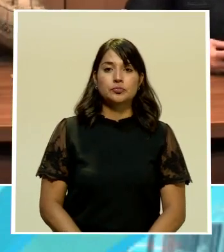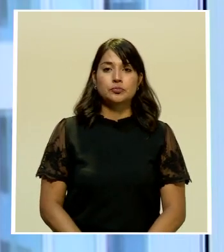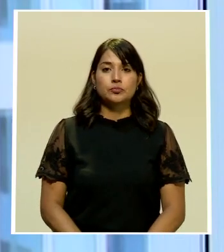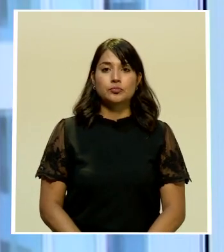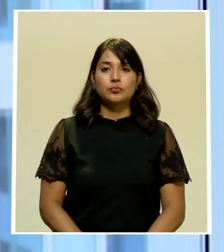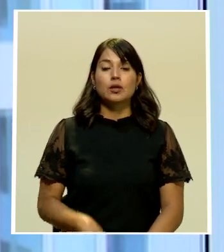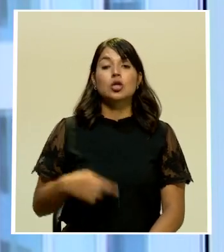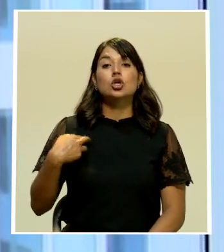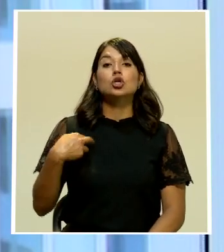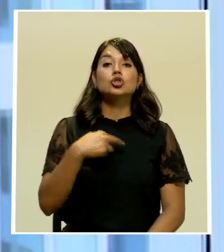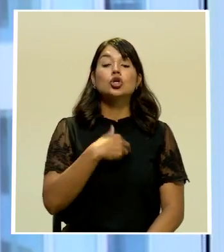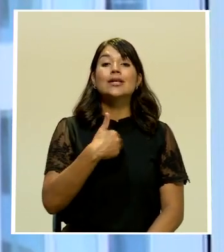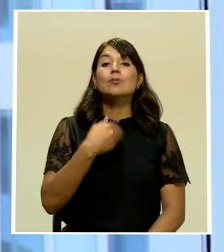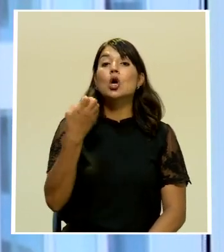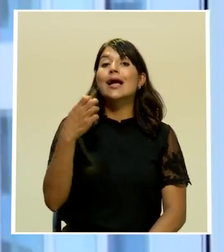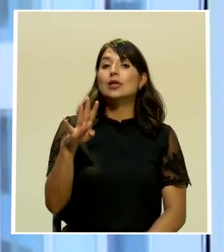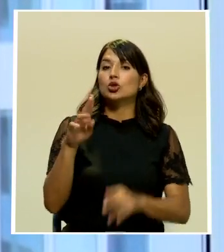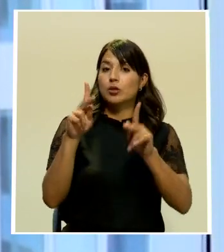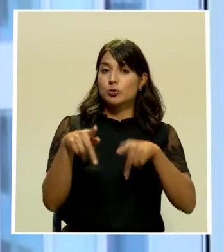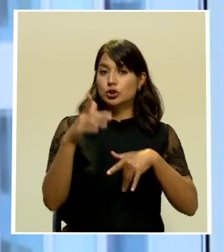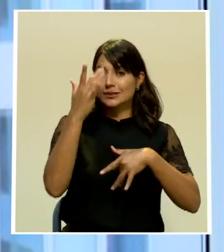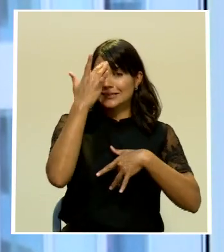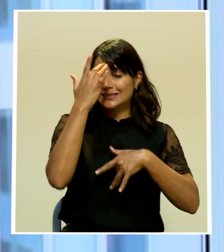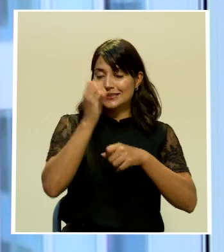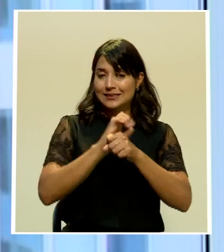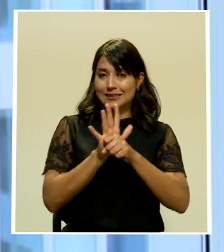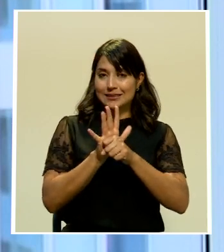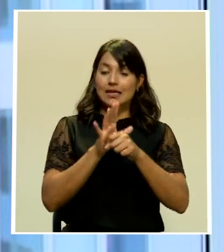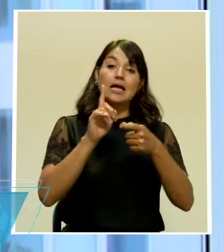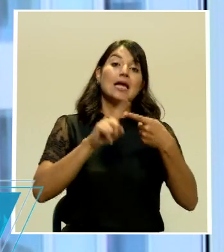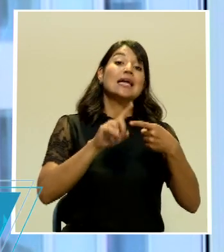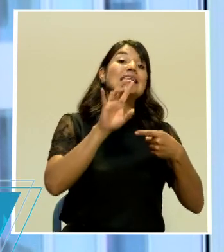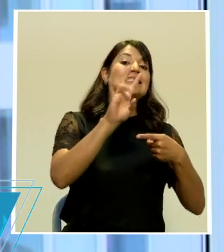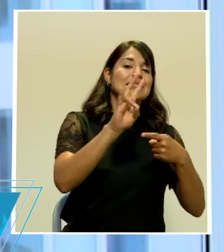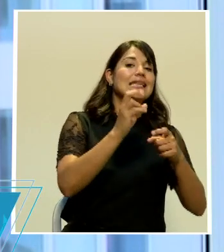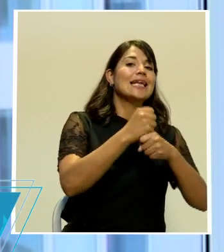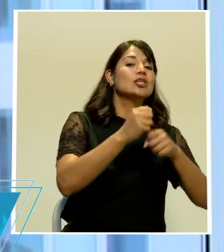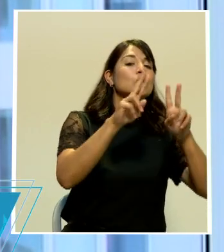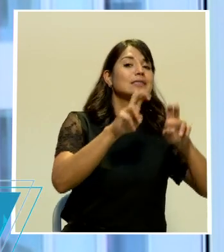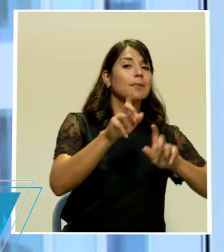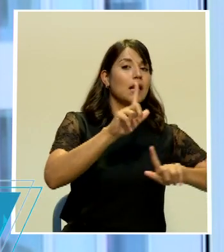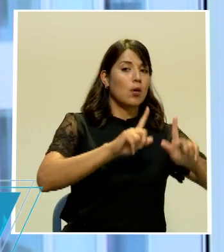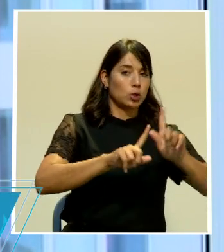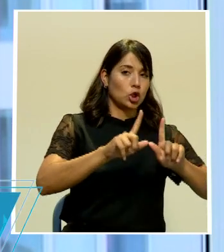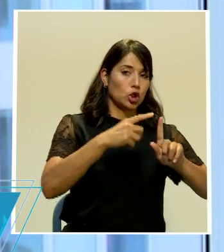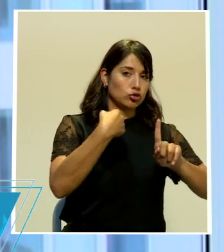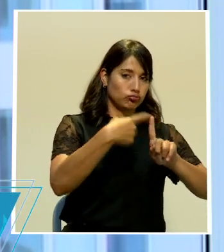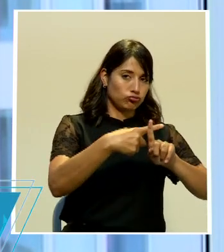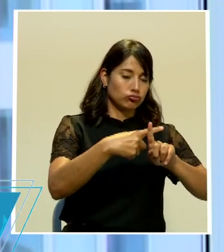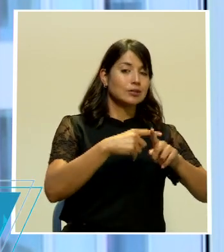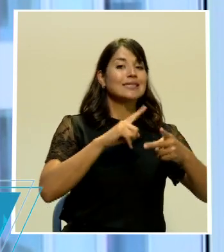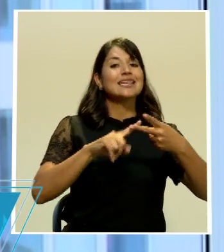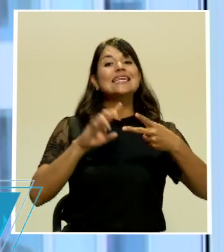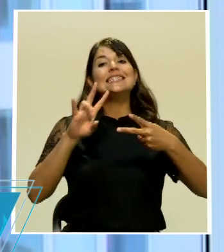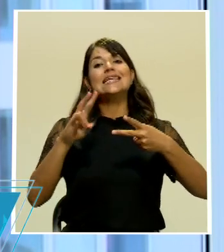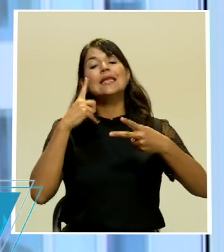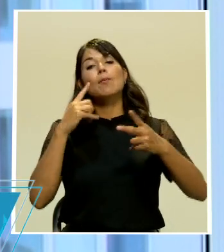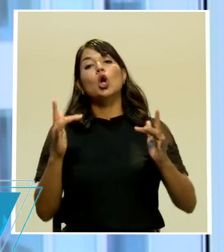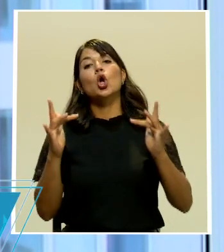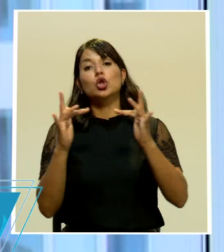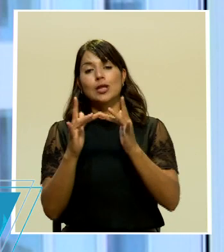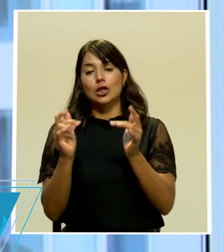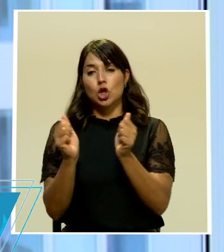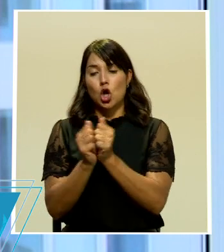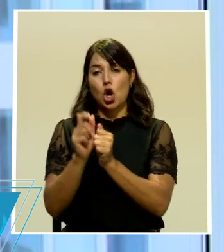tenemos 14 casos 7 positivos y 7 por nexo que como establece el protocolo de salud